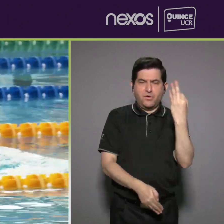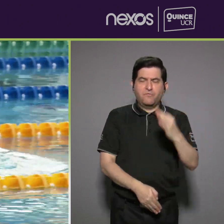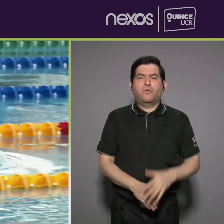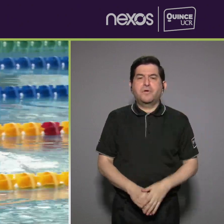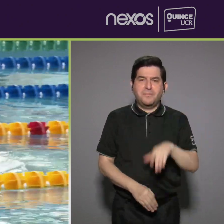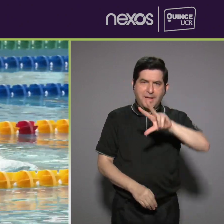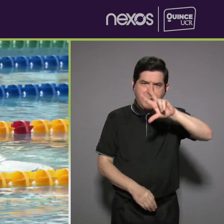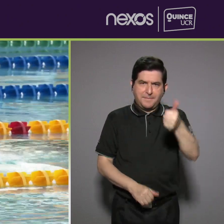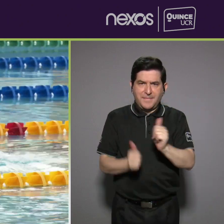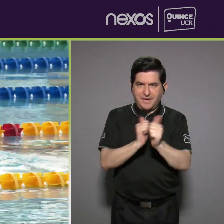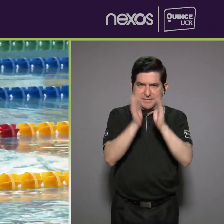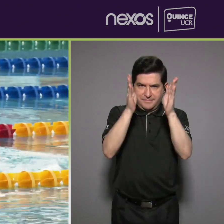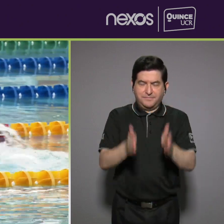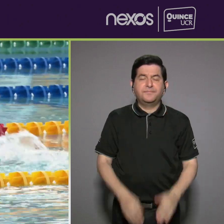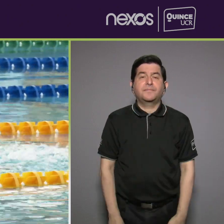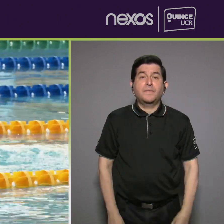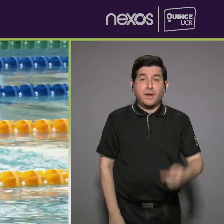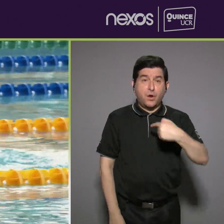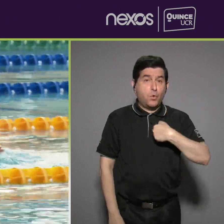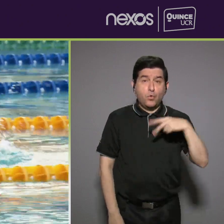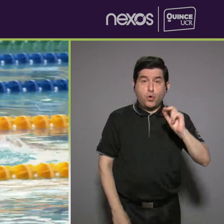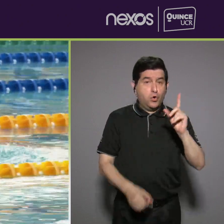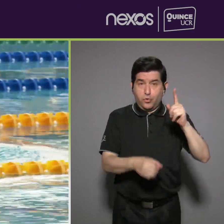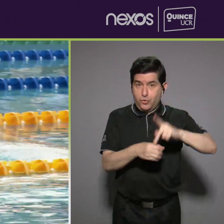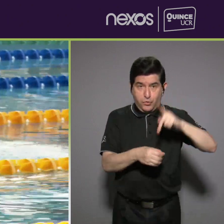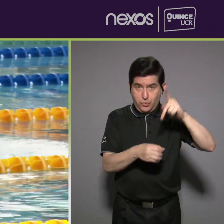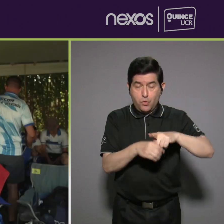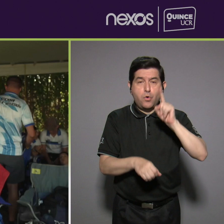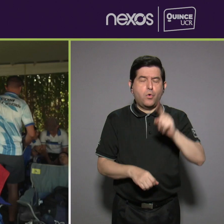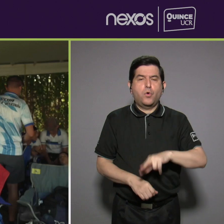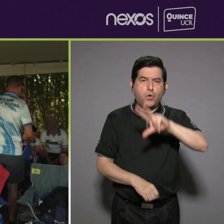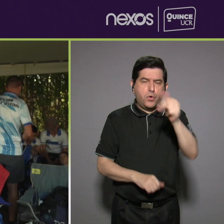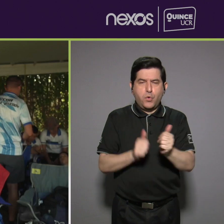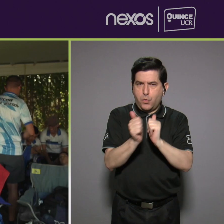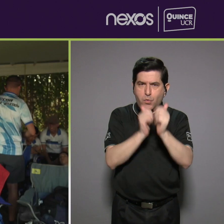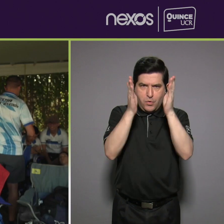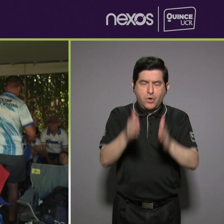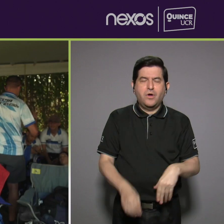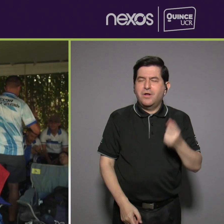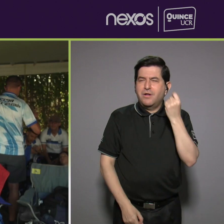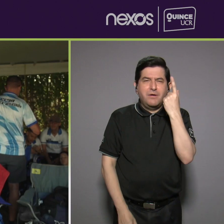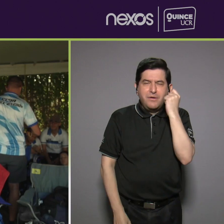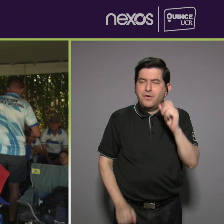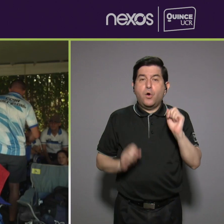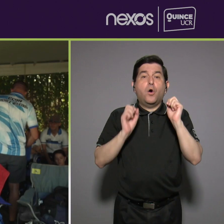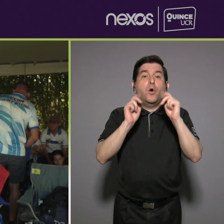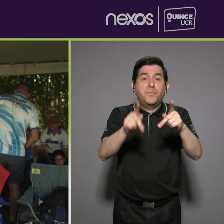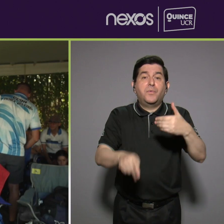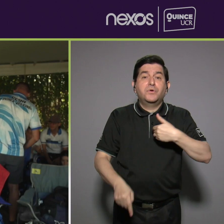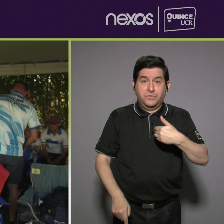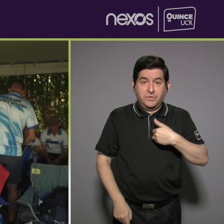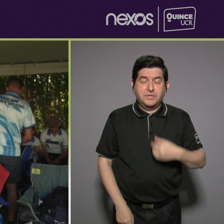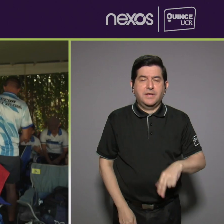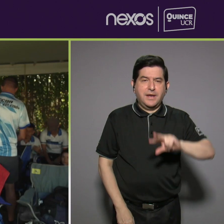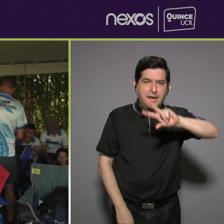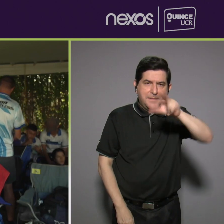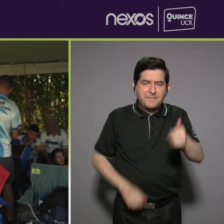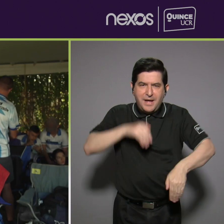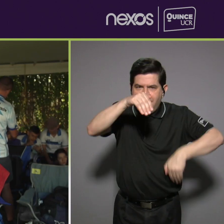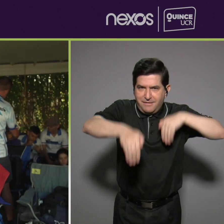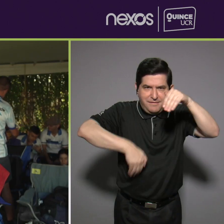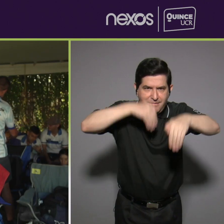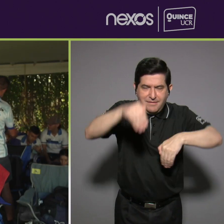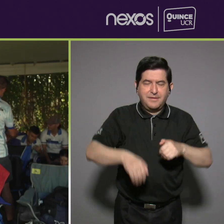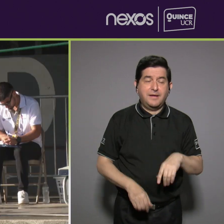paratletas. Hasta que uno no se involucra con un paratleta, no comprende toda la posibilidad que tiene la paranatación para los